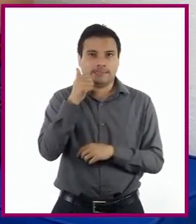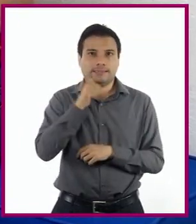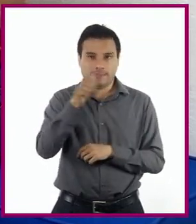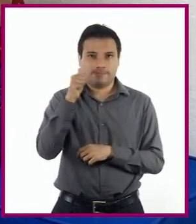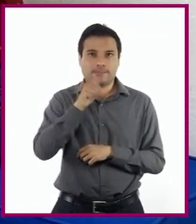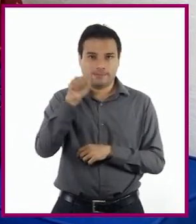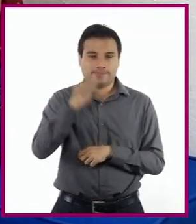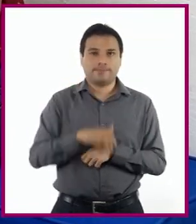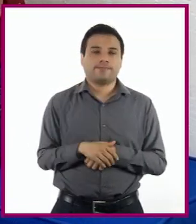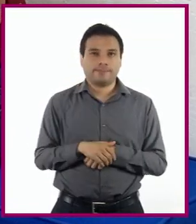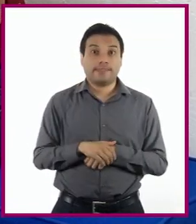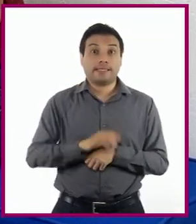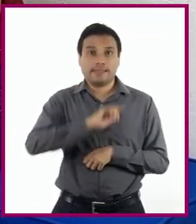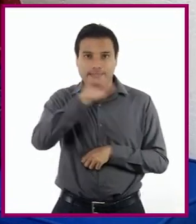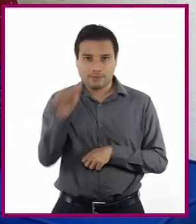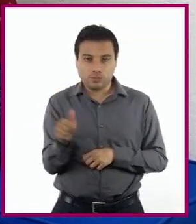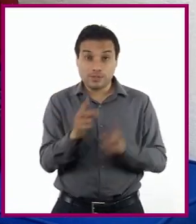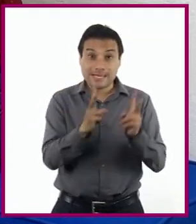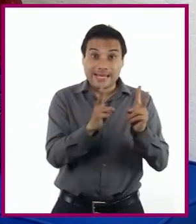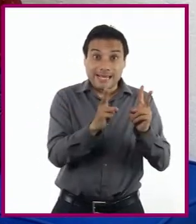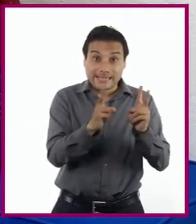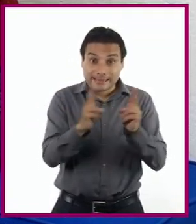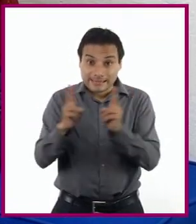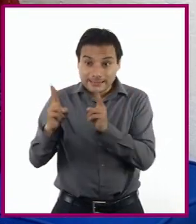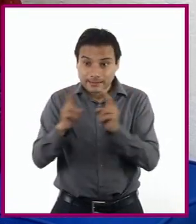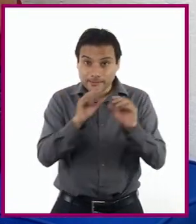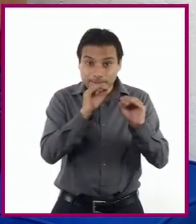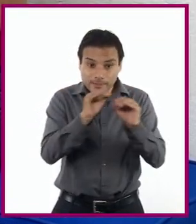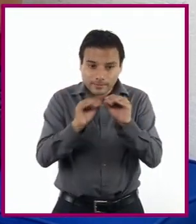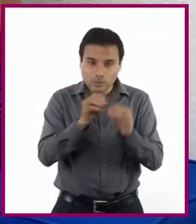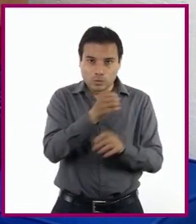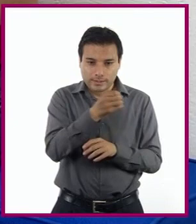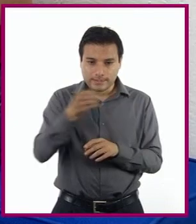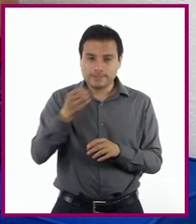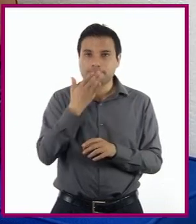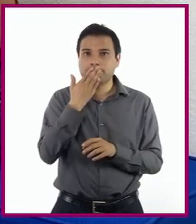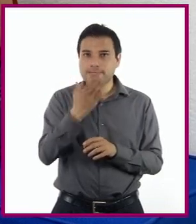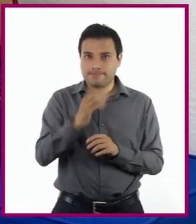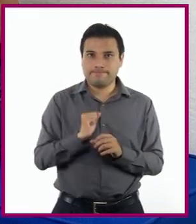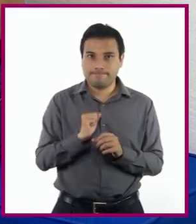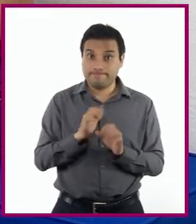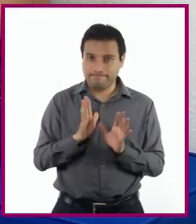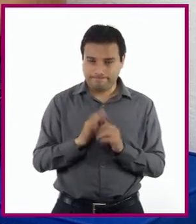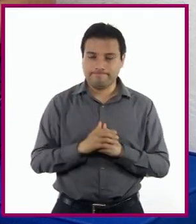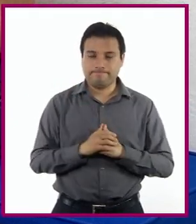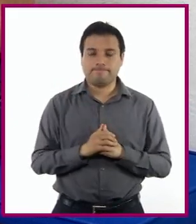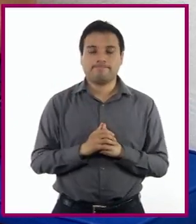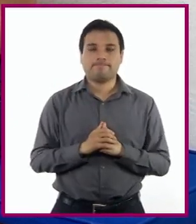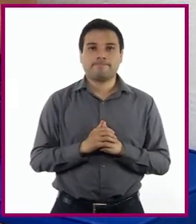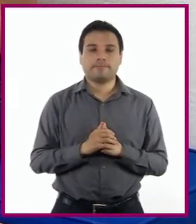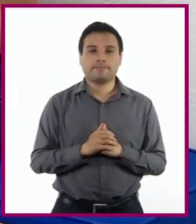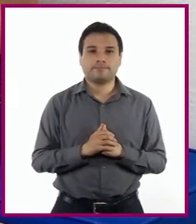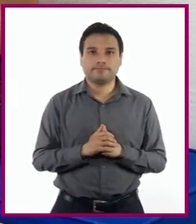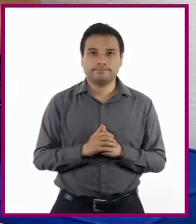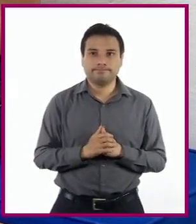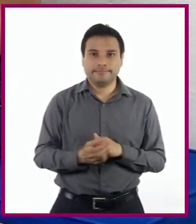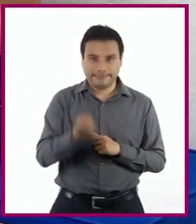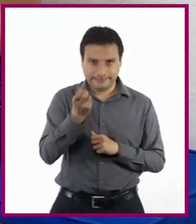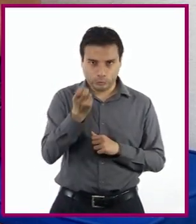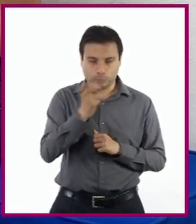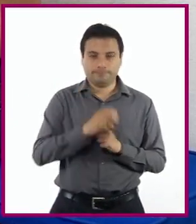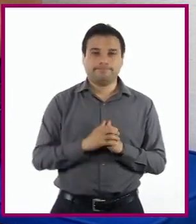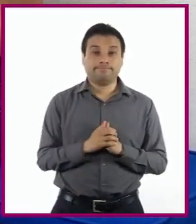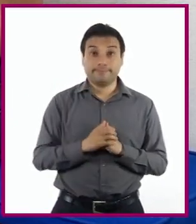Para que a la hora de editar Tengamos el orden De nuestro estudio Y vayan con el acceso Es correcto Regina